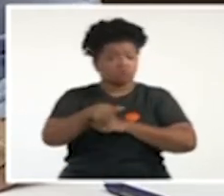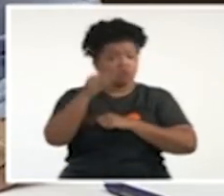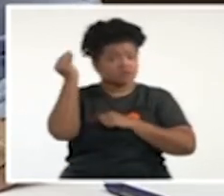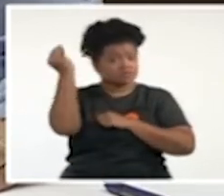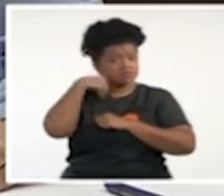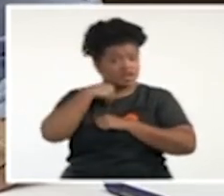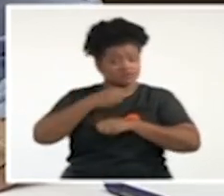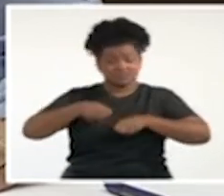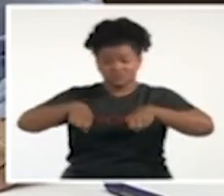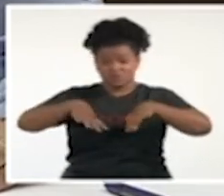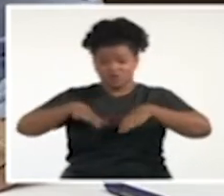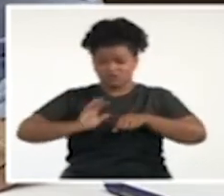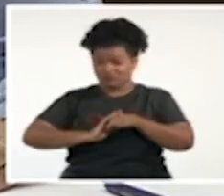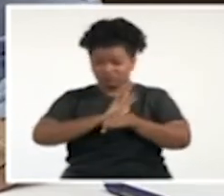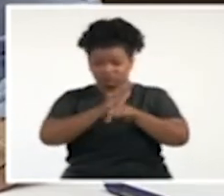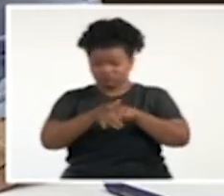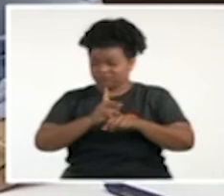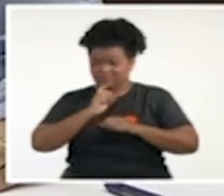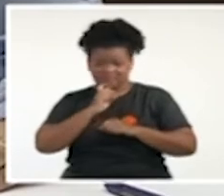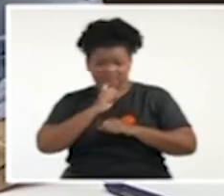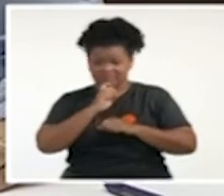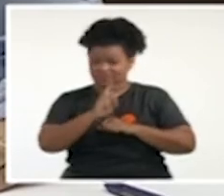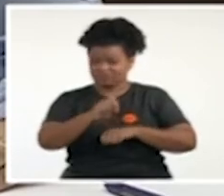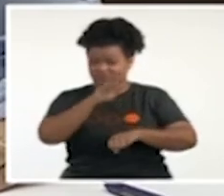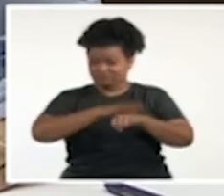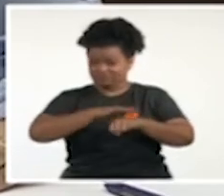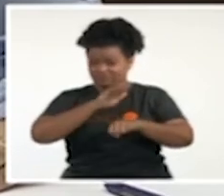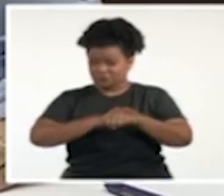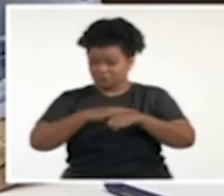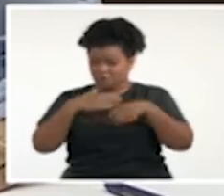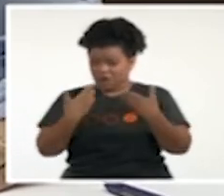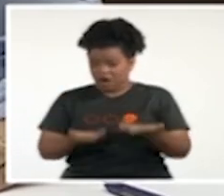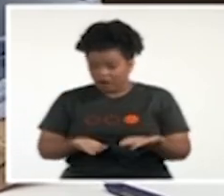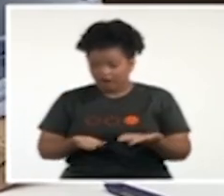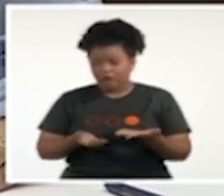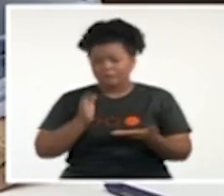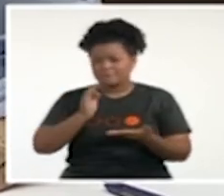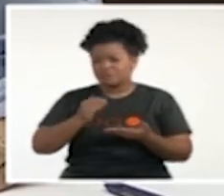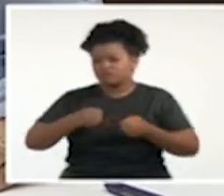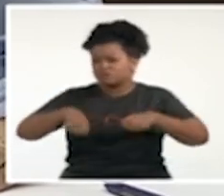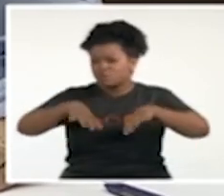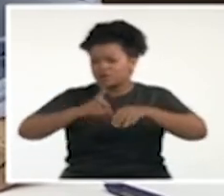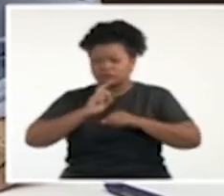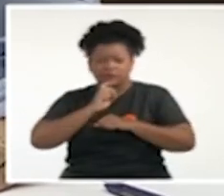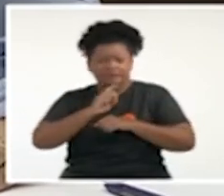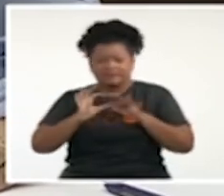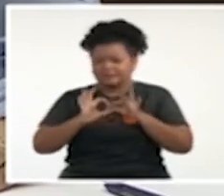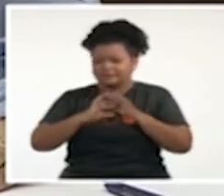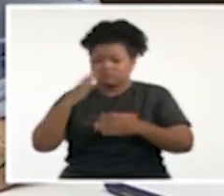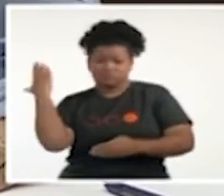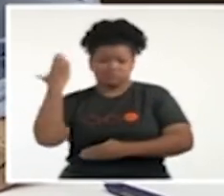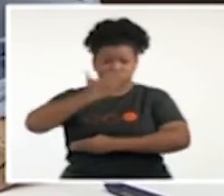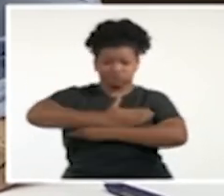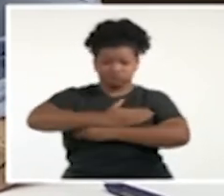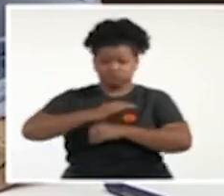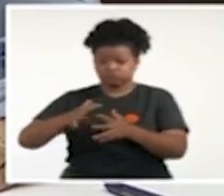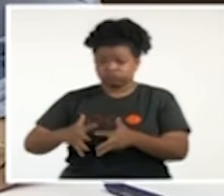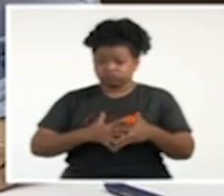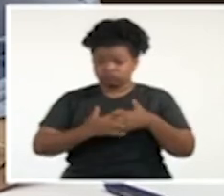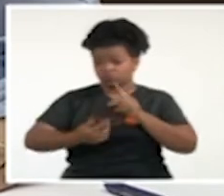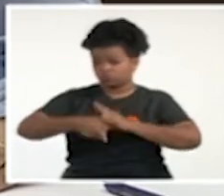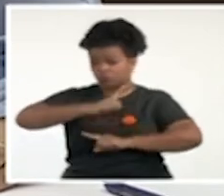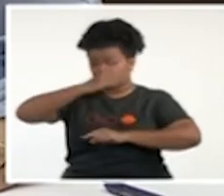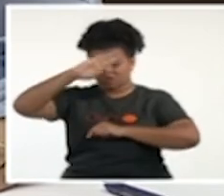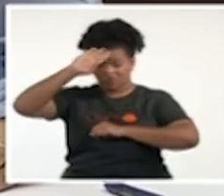tensa situación provocada por el brutal bloqueo de los Estados Unidos hacia Cuba, que es un bloqueo